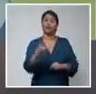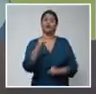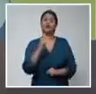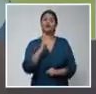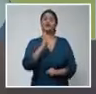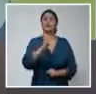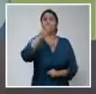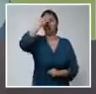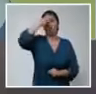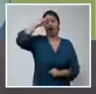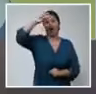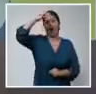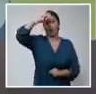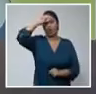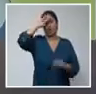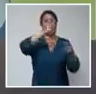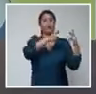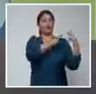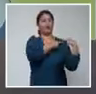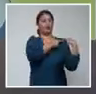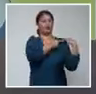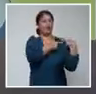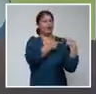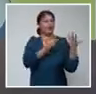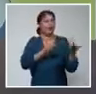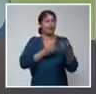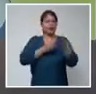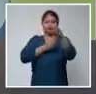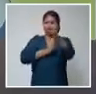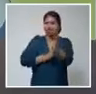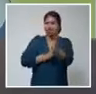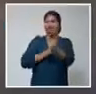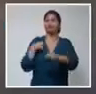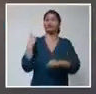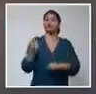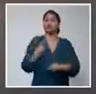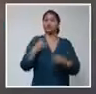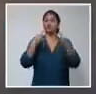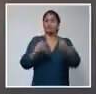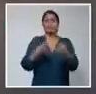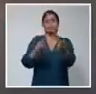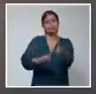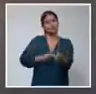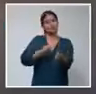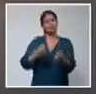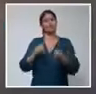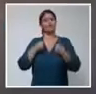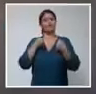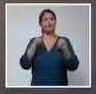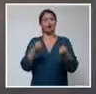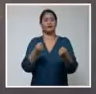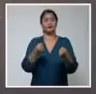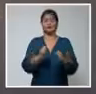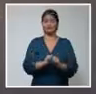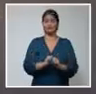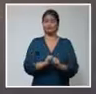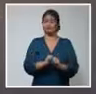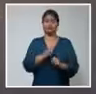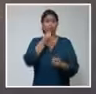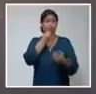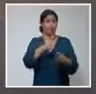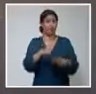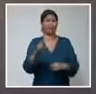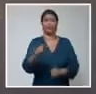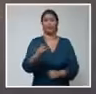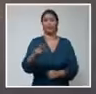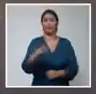a la inteligencia de este pueblo que lleva la marca de sus vacunas en el hombro izquierdo y conoce además que éstas no se ponen